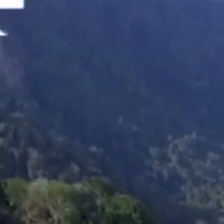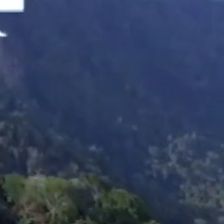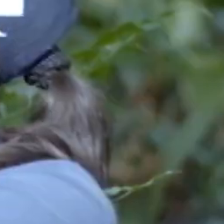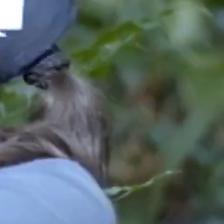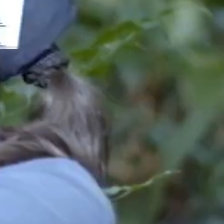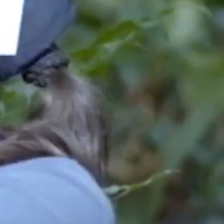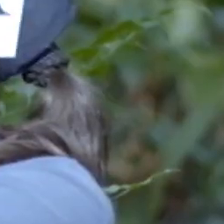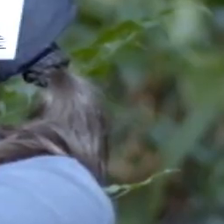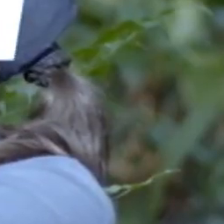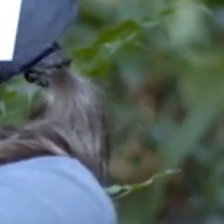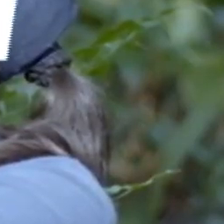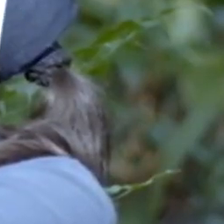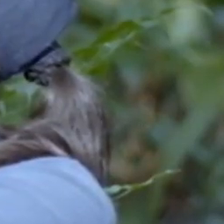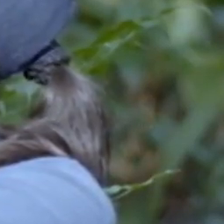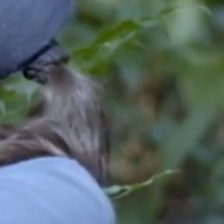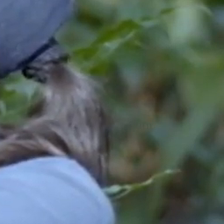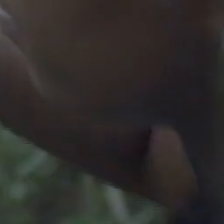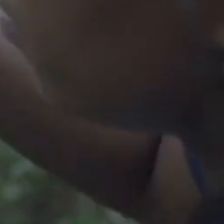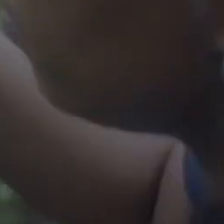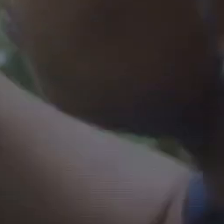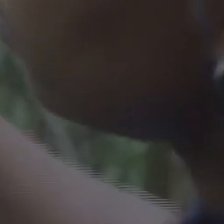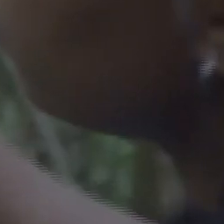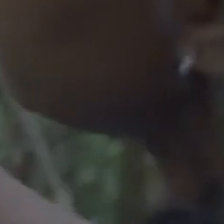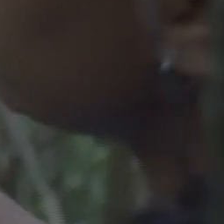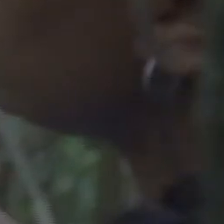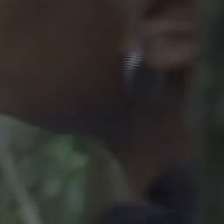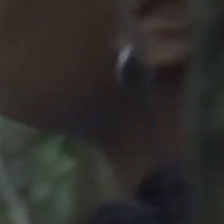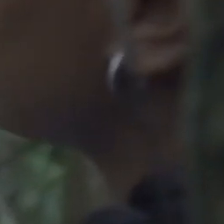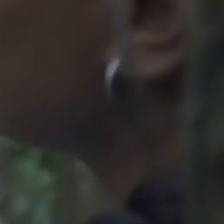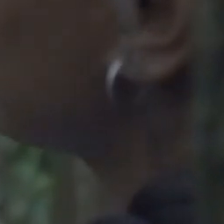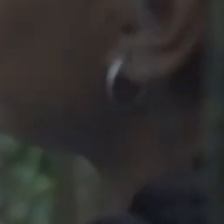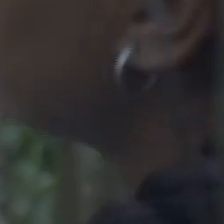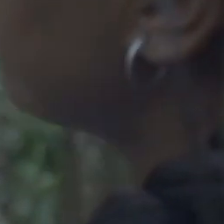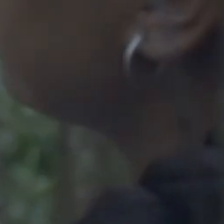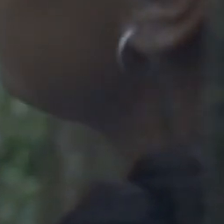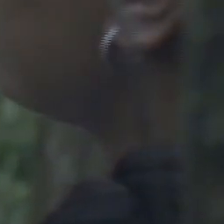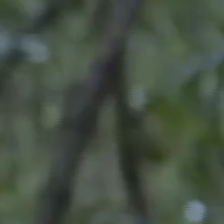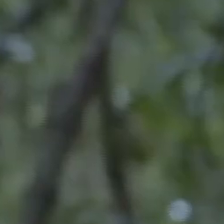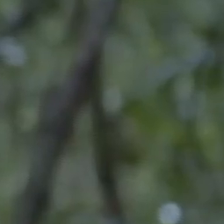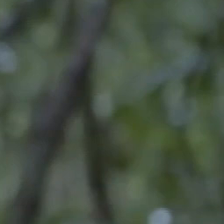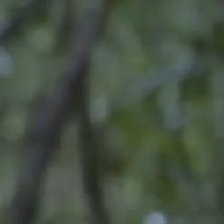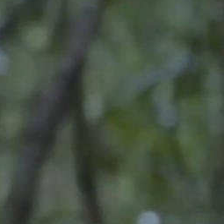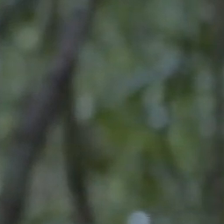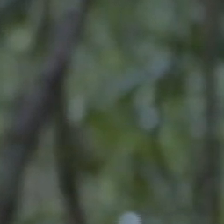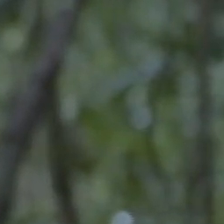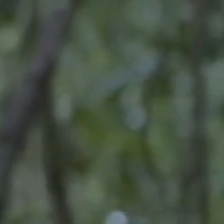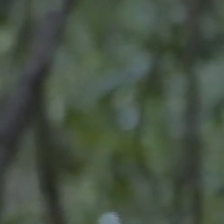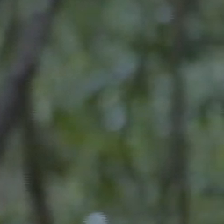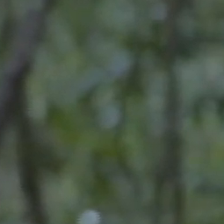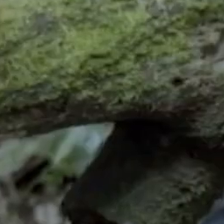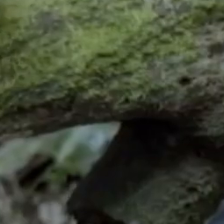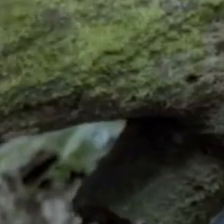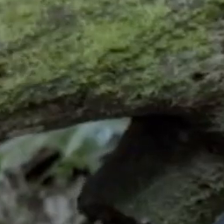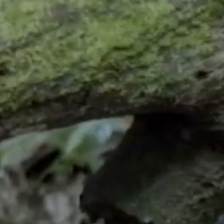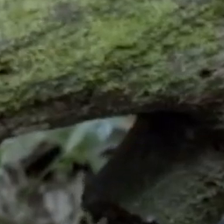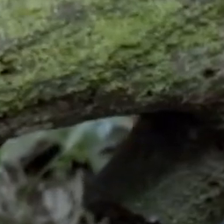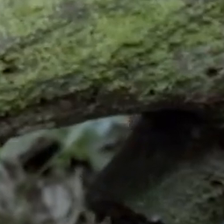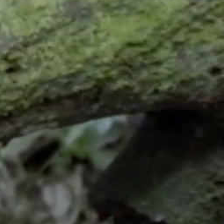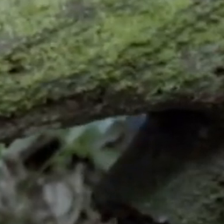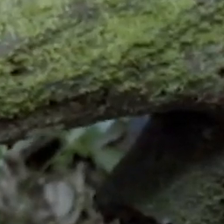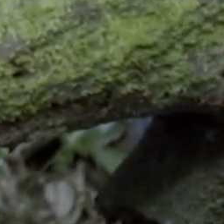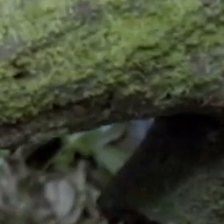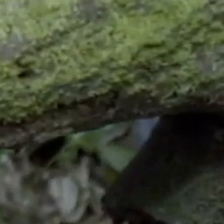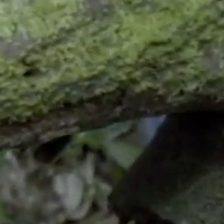Bio, Tacarcuna. Viajamos a un cerro con una biodiversidad increíble. Un corredor físico y